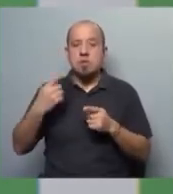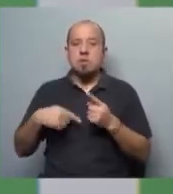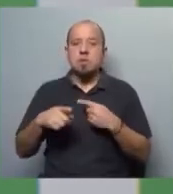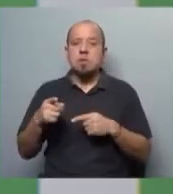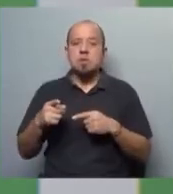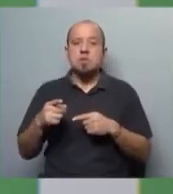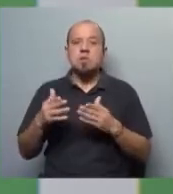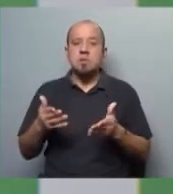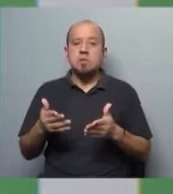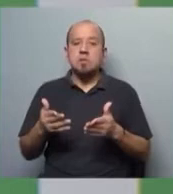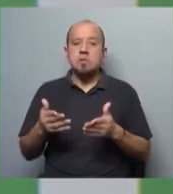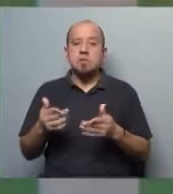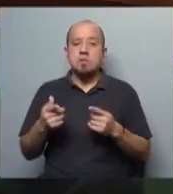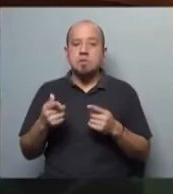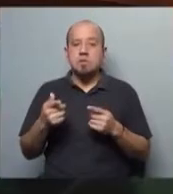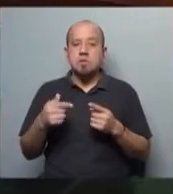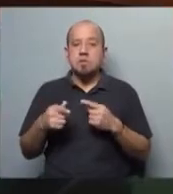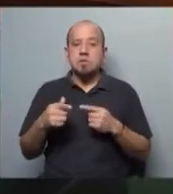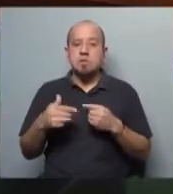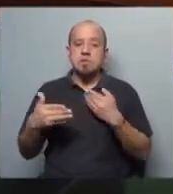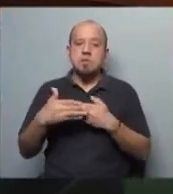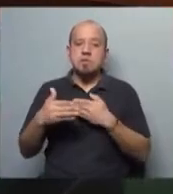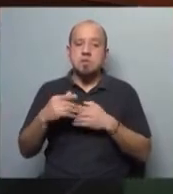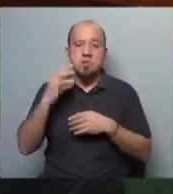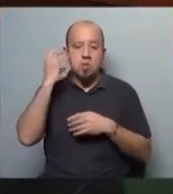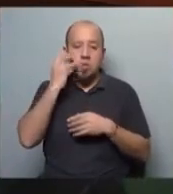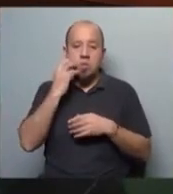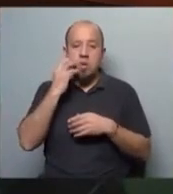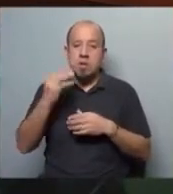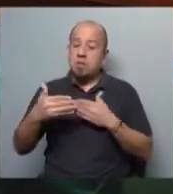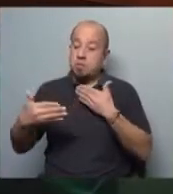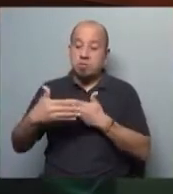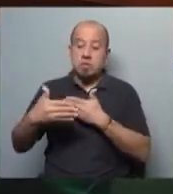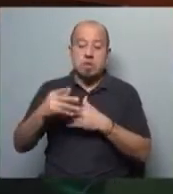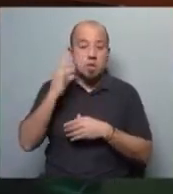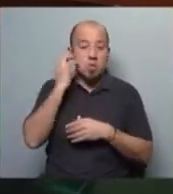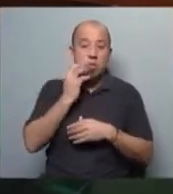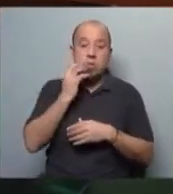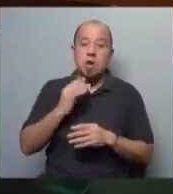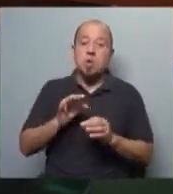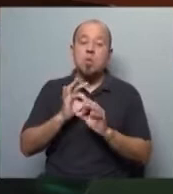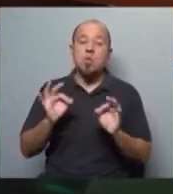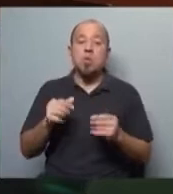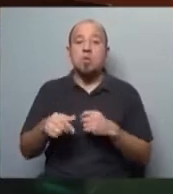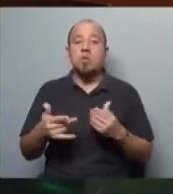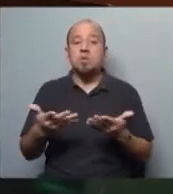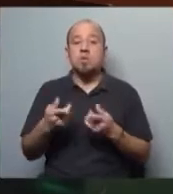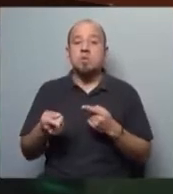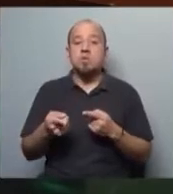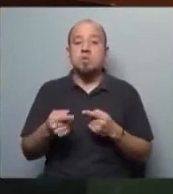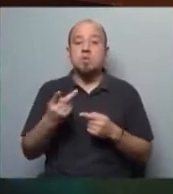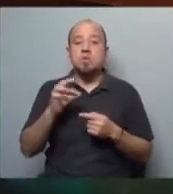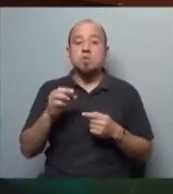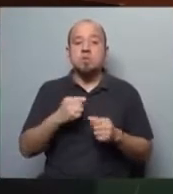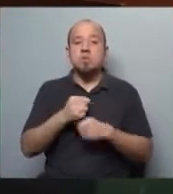nos interesa también. Y está muy cerca de otros países como Cuba, por ejemplo. O ahora, más recientemente, los últimos 20